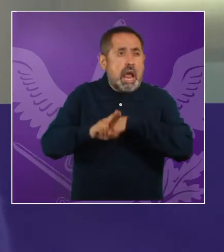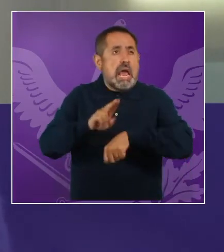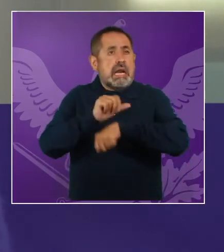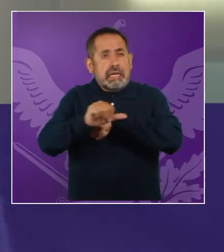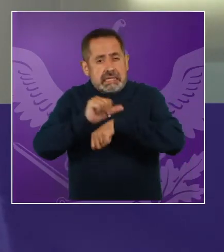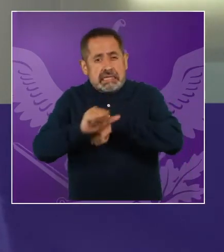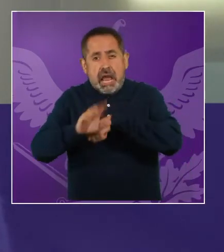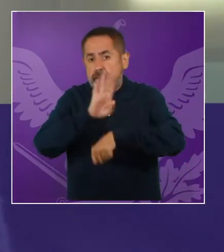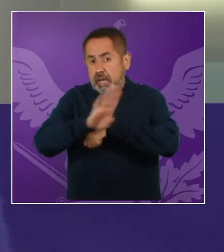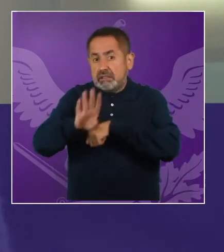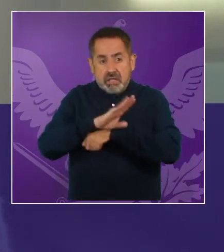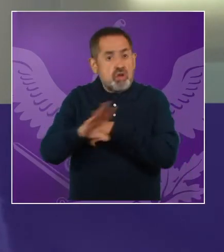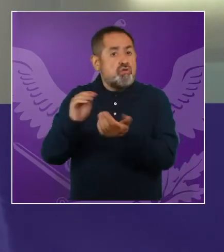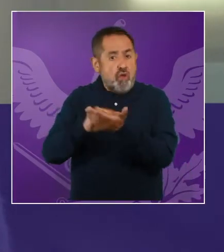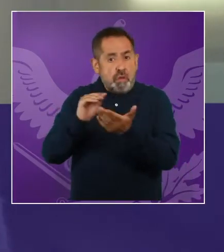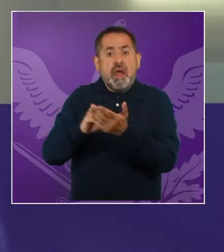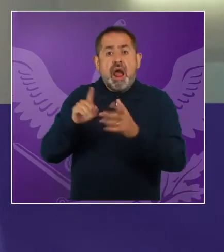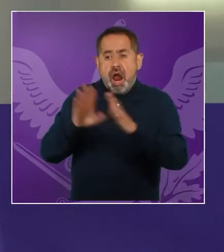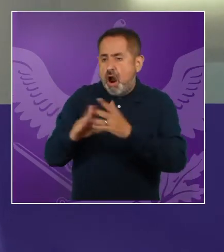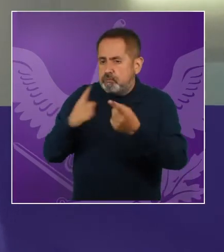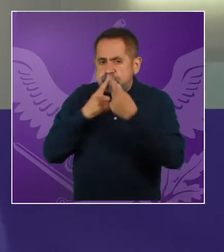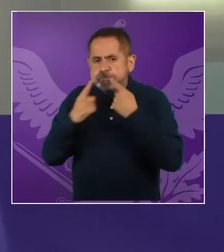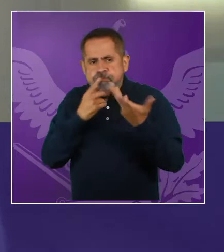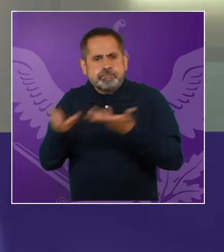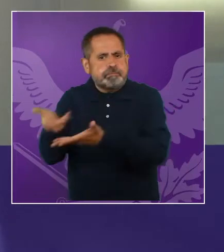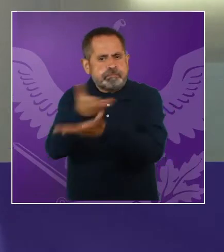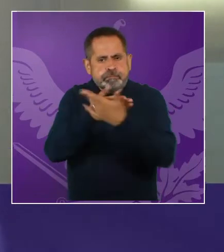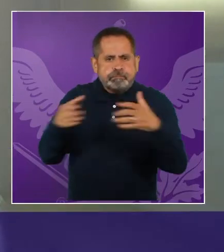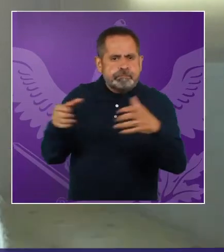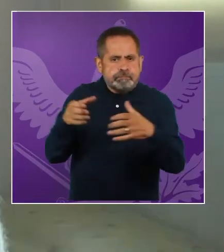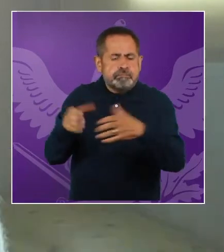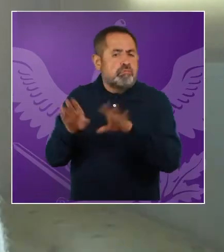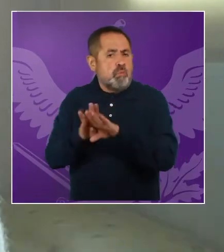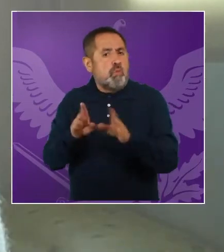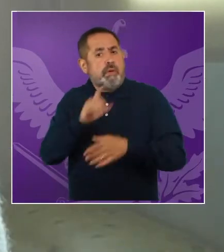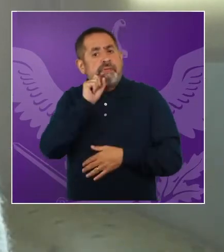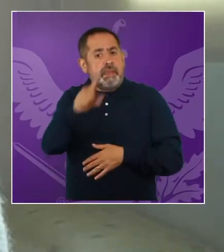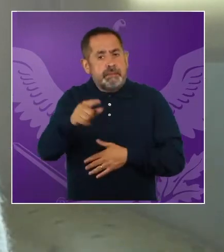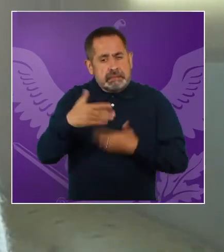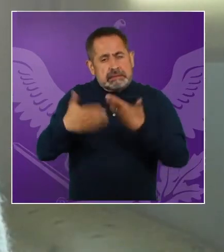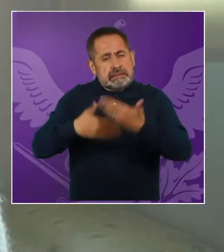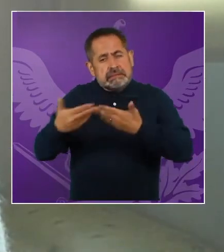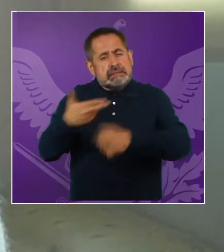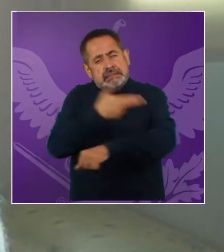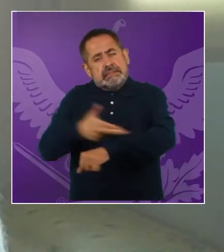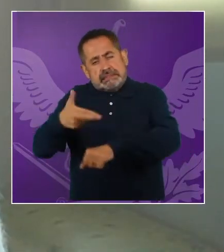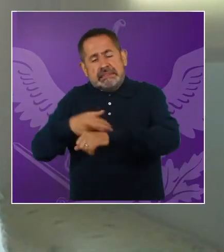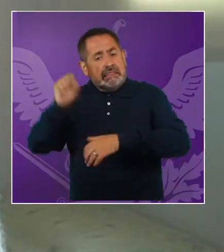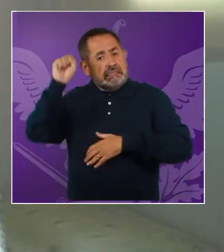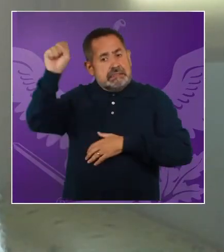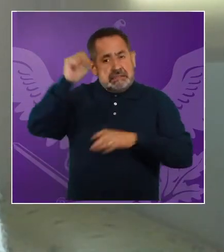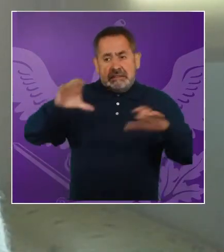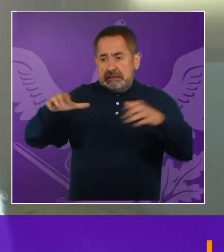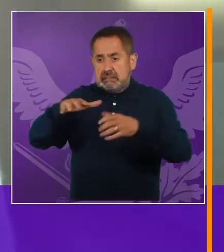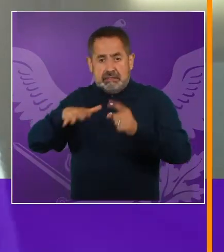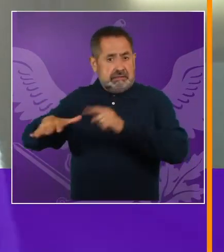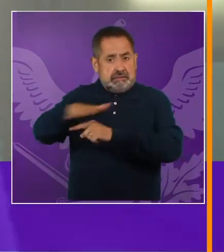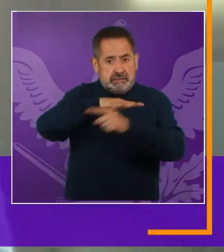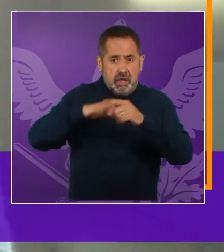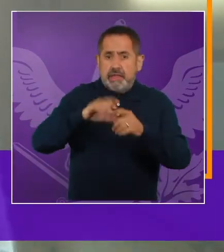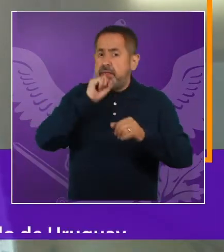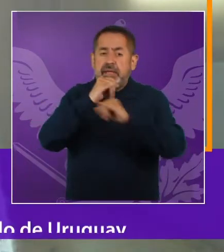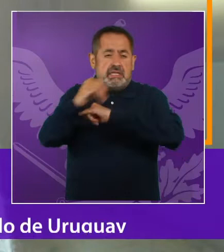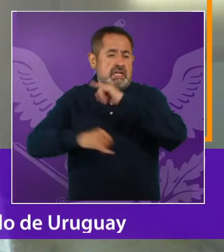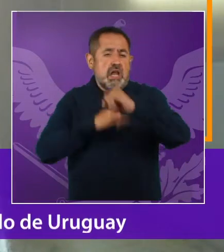en Uruguay, Argentina y Brasil es donde se ha logrado mantener estos espacios de diálogo y de negociación. Más allá de que también se ha avanzado en la organización sindical a